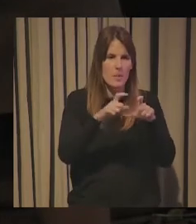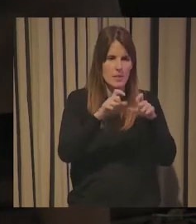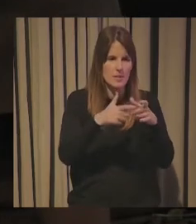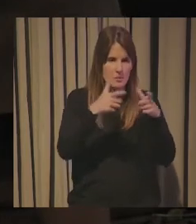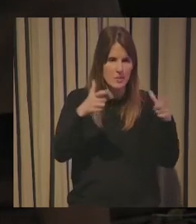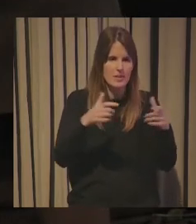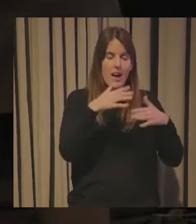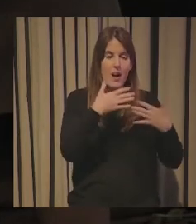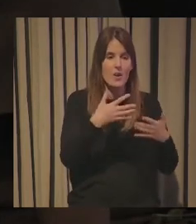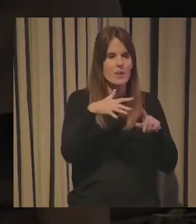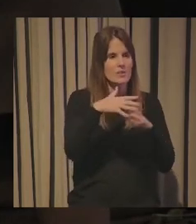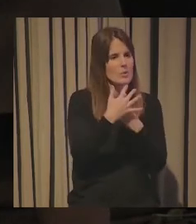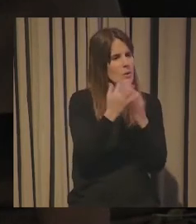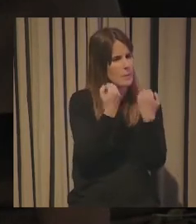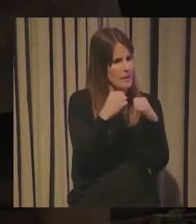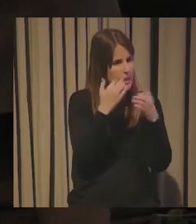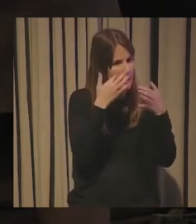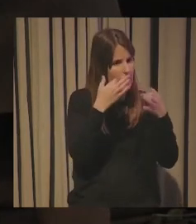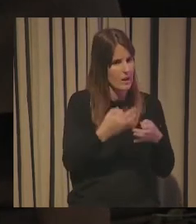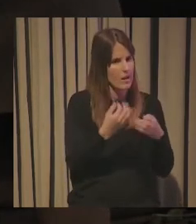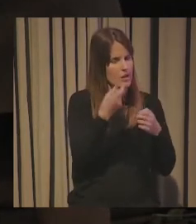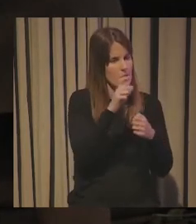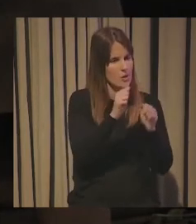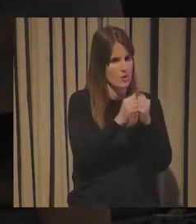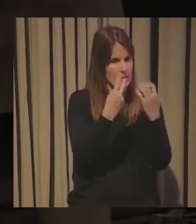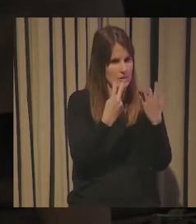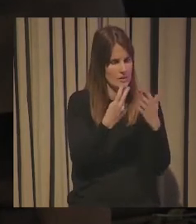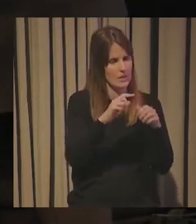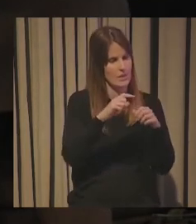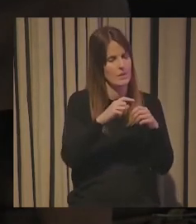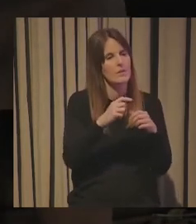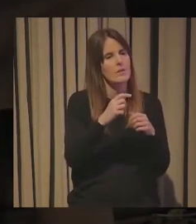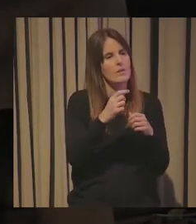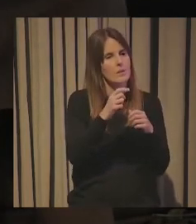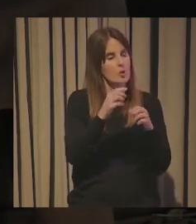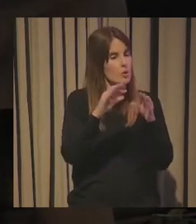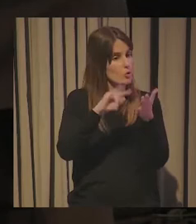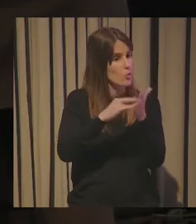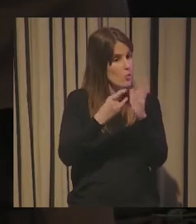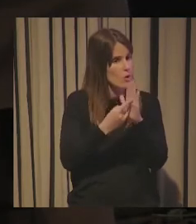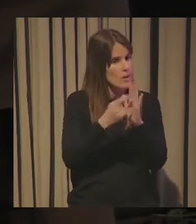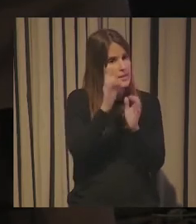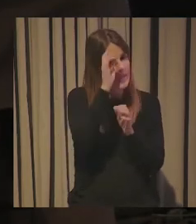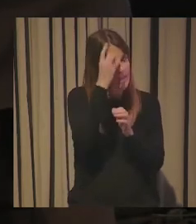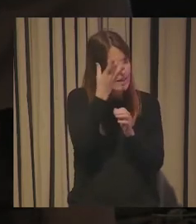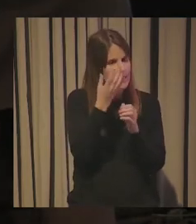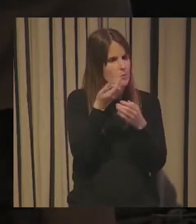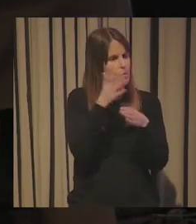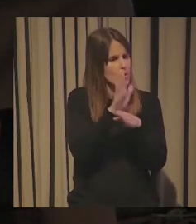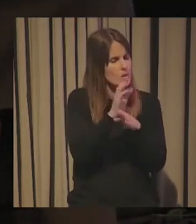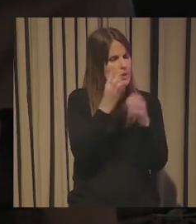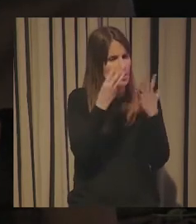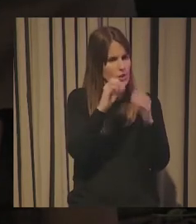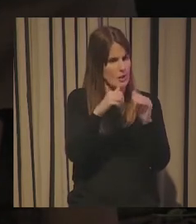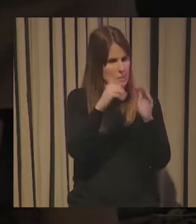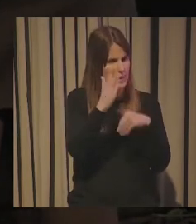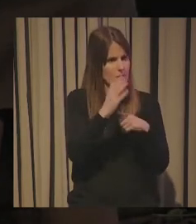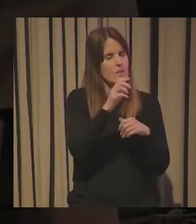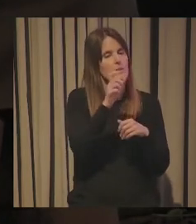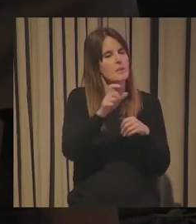Tienen 127 casos prácticos, 700 o más de 780 soluciones y en el fondo forman parte de ello